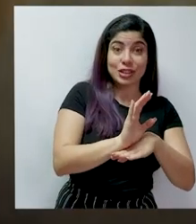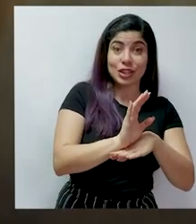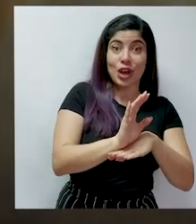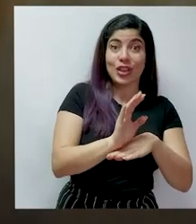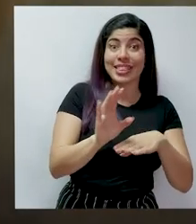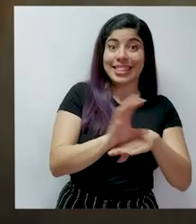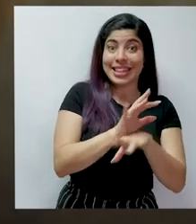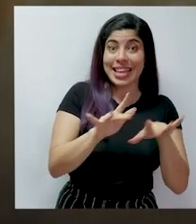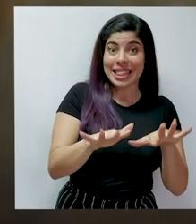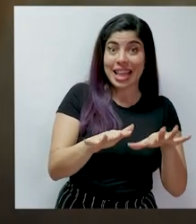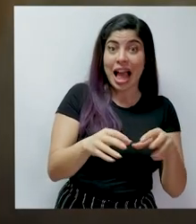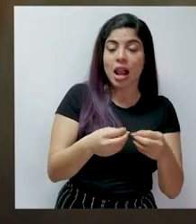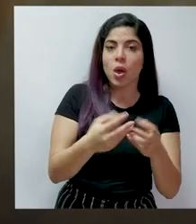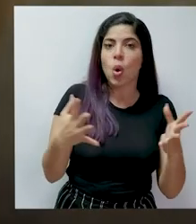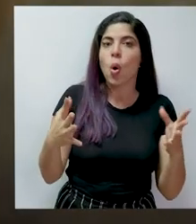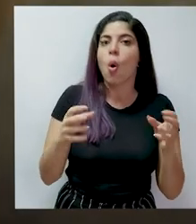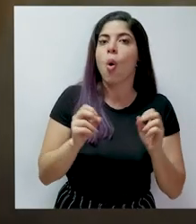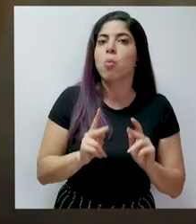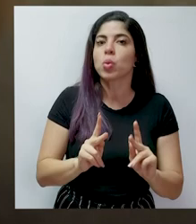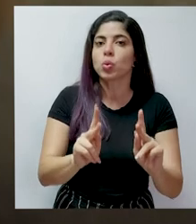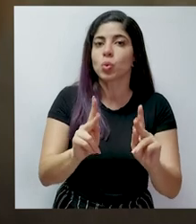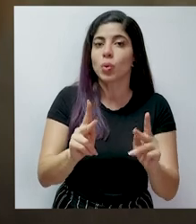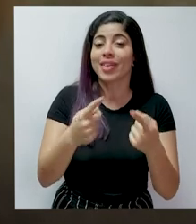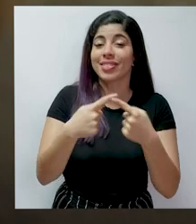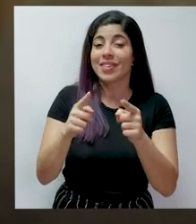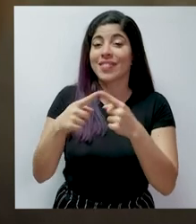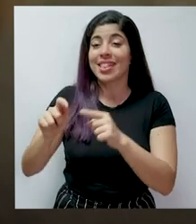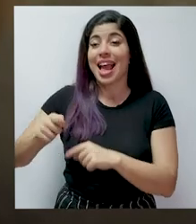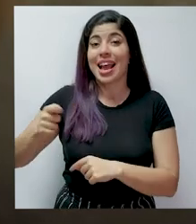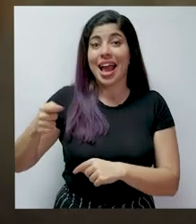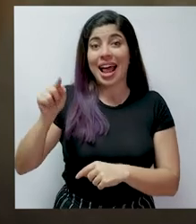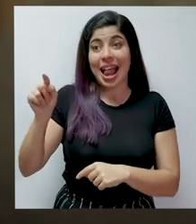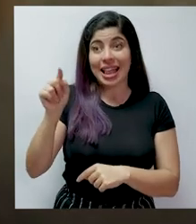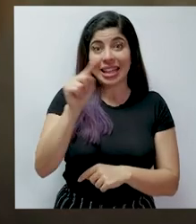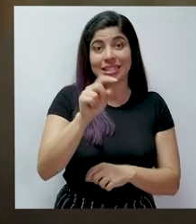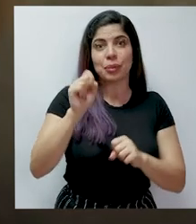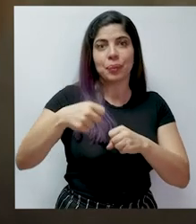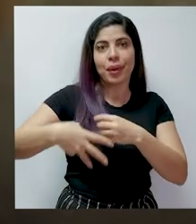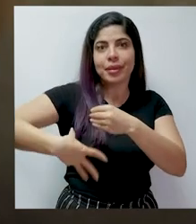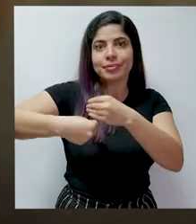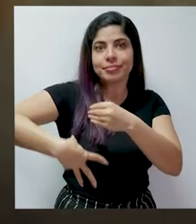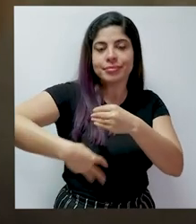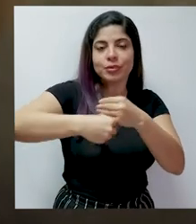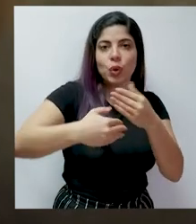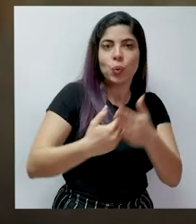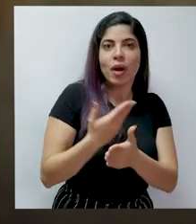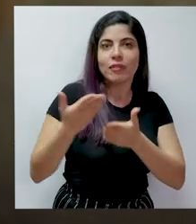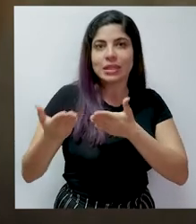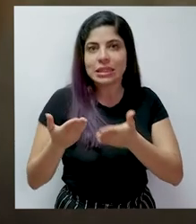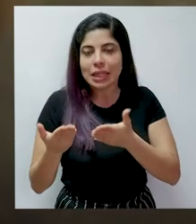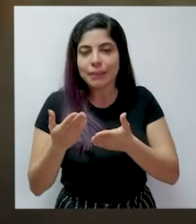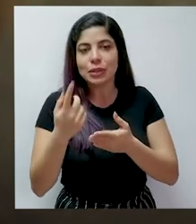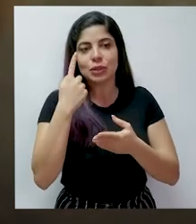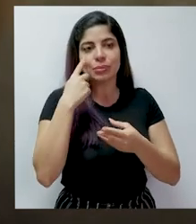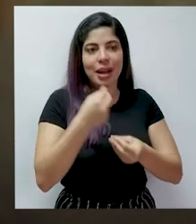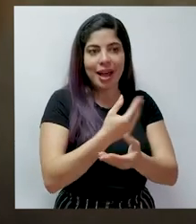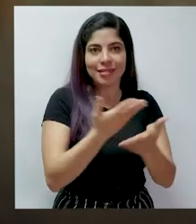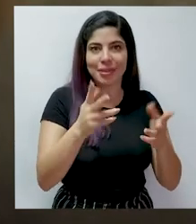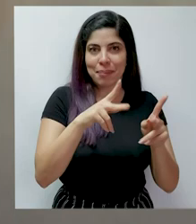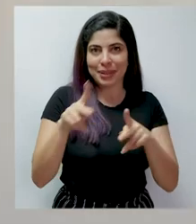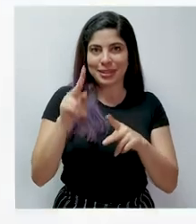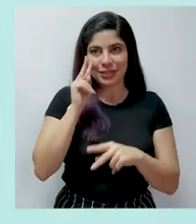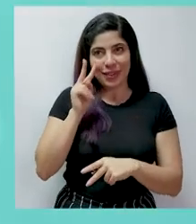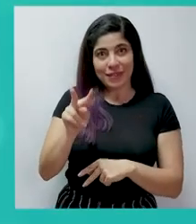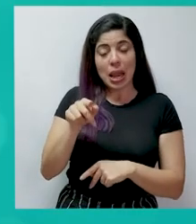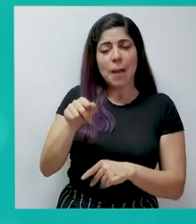la televisión digital, también se abre la oportunidad de que las diferentes televisoras puedan ir incorporando nuevos servicios y aplicaciones a los